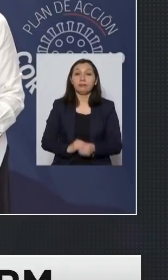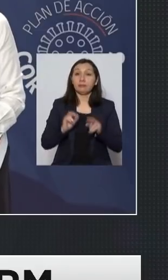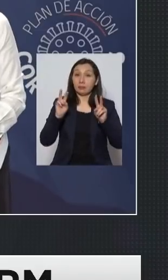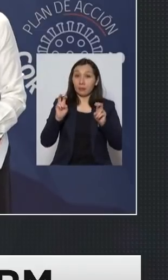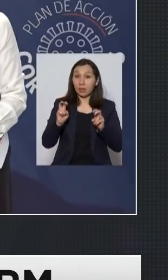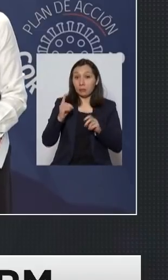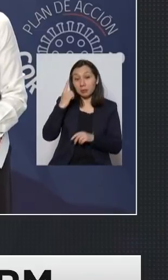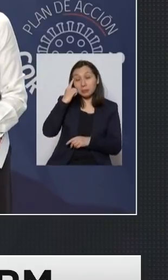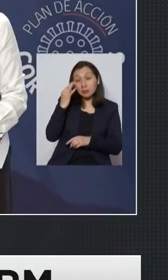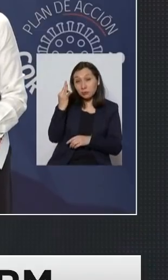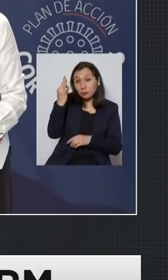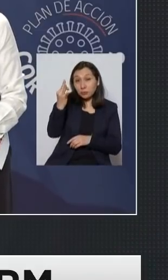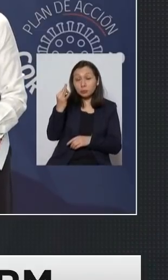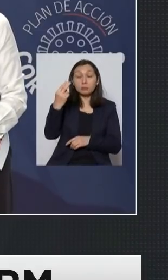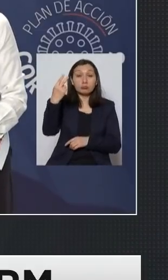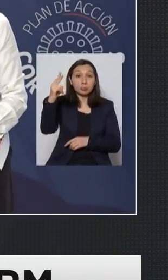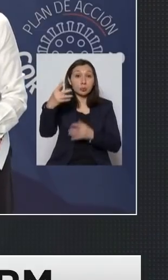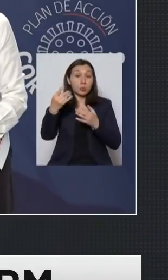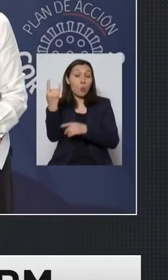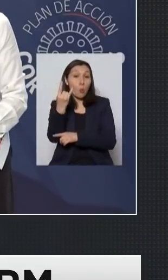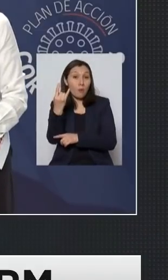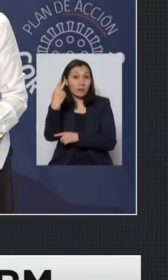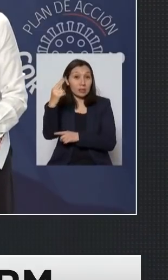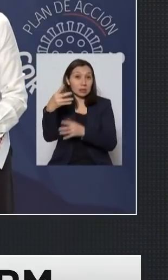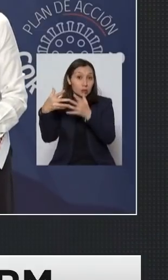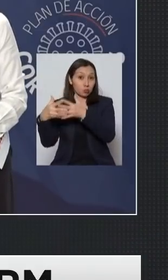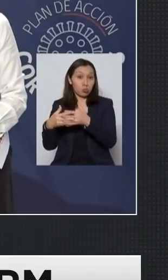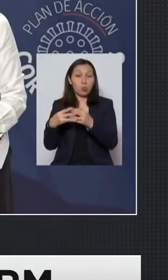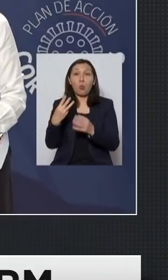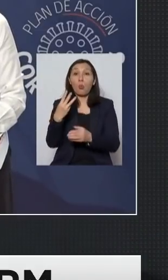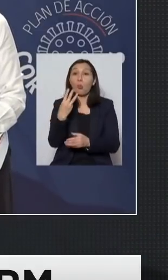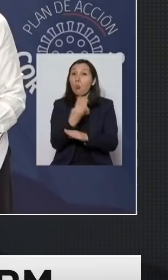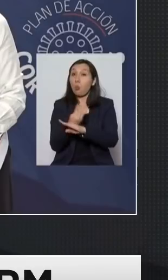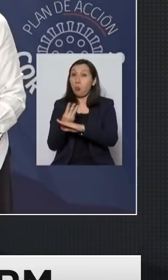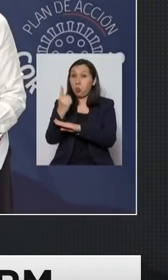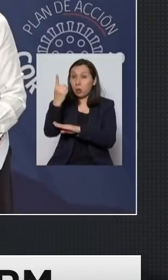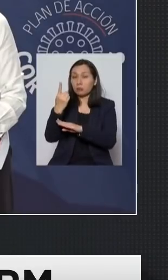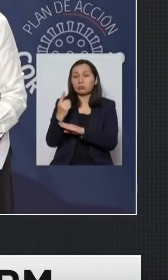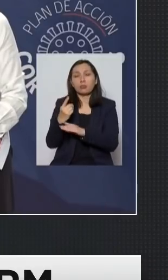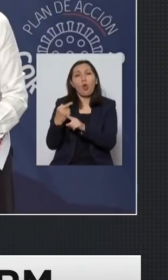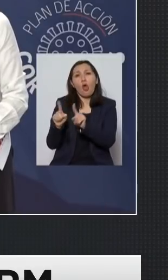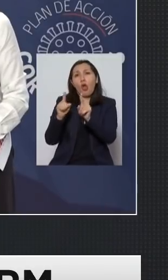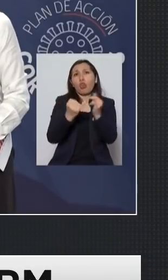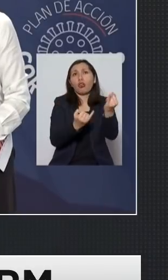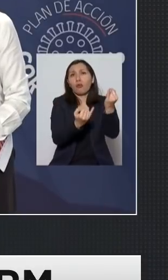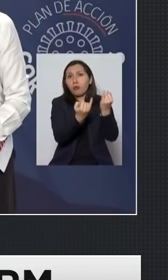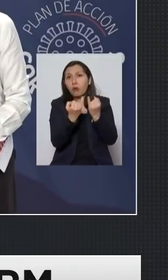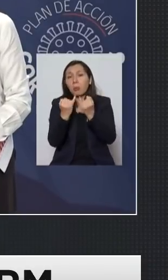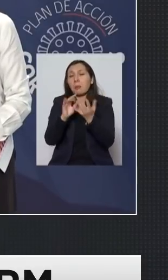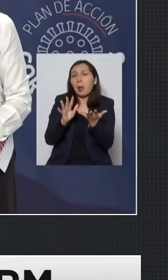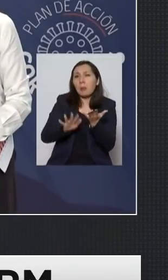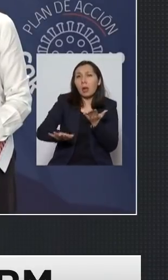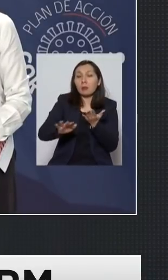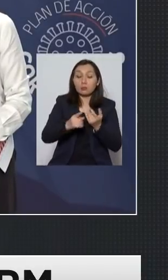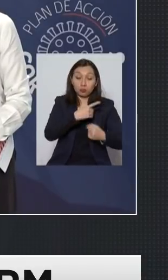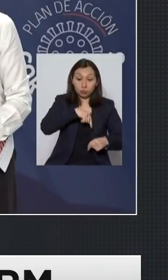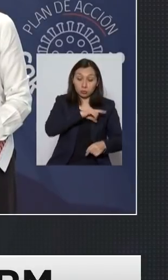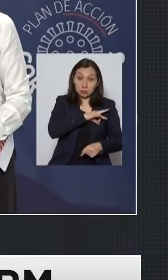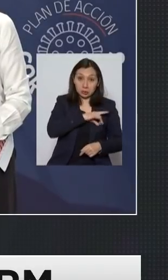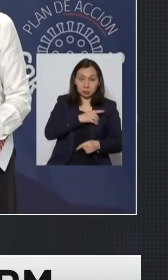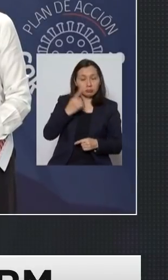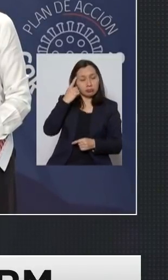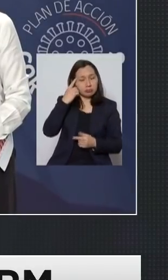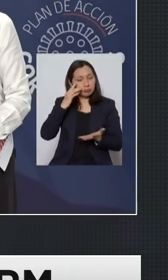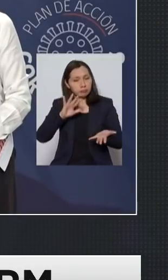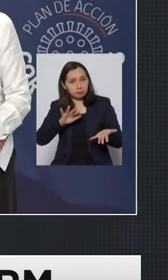las proyecciones de la universidad de washington y otras porque todos los días aparecen proyecciones nosotros estimamos que